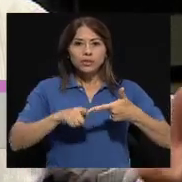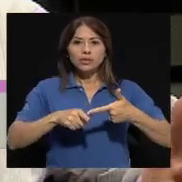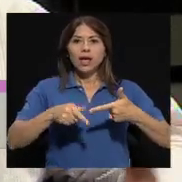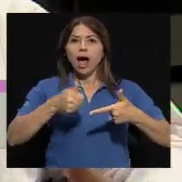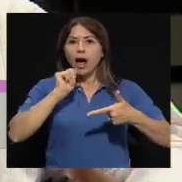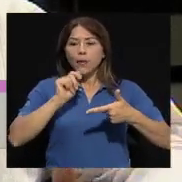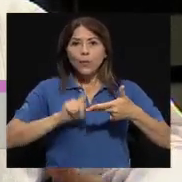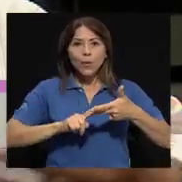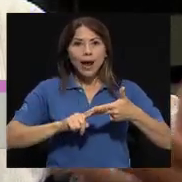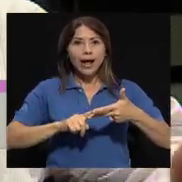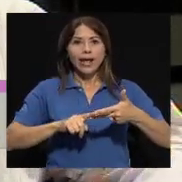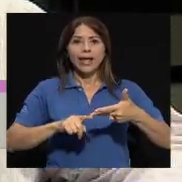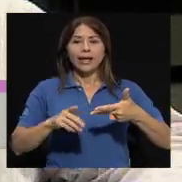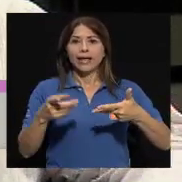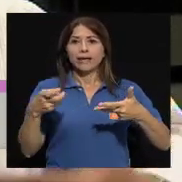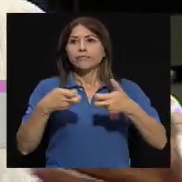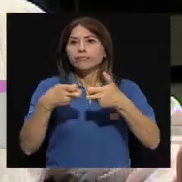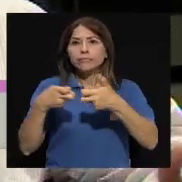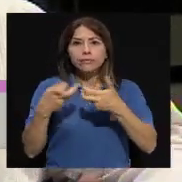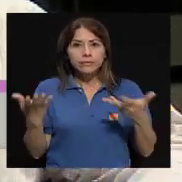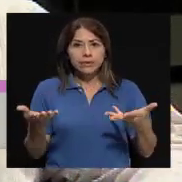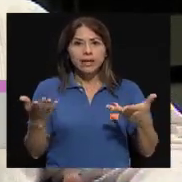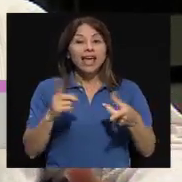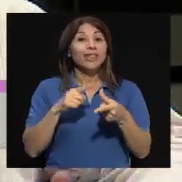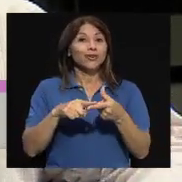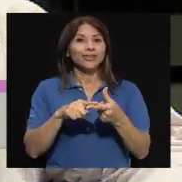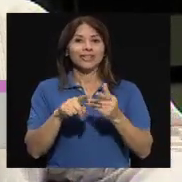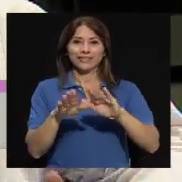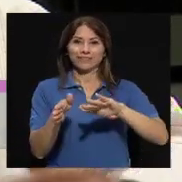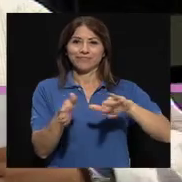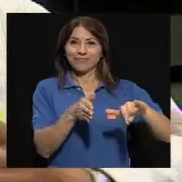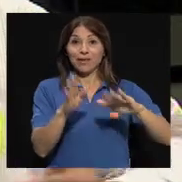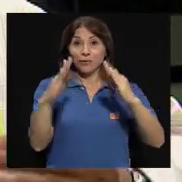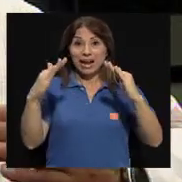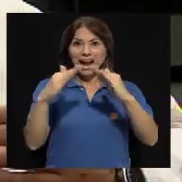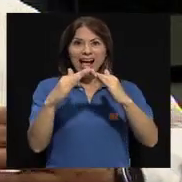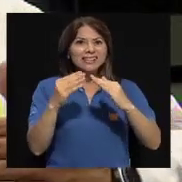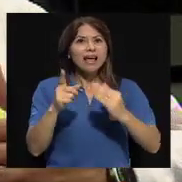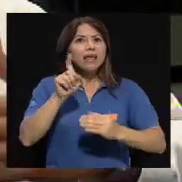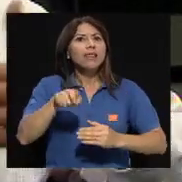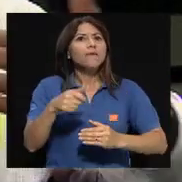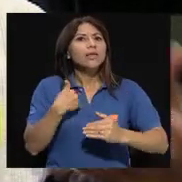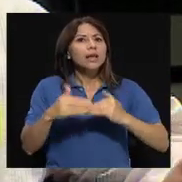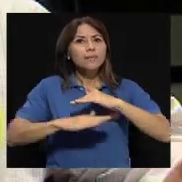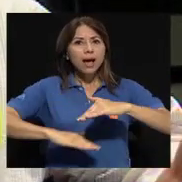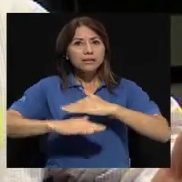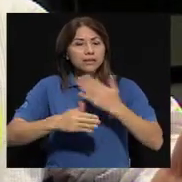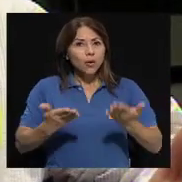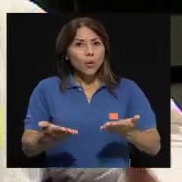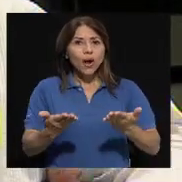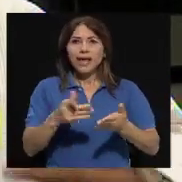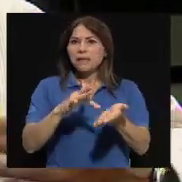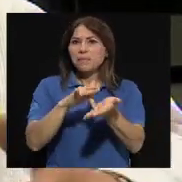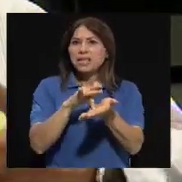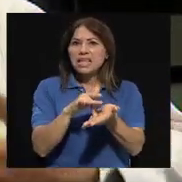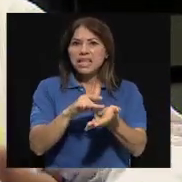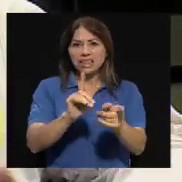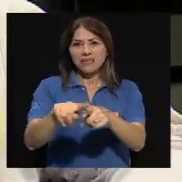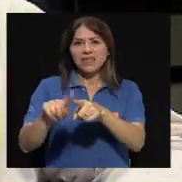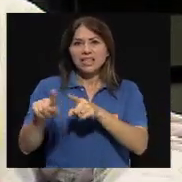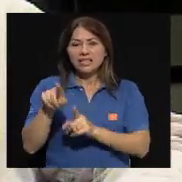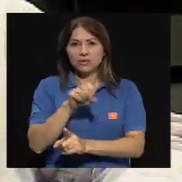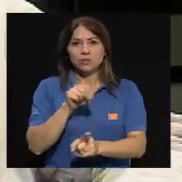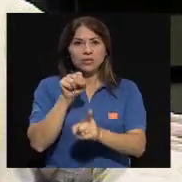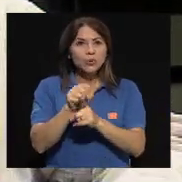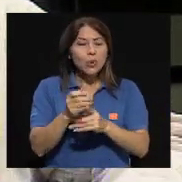En una casa, pues, es la alimentación, los medicamentos de uso básico y bajo una indicación médica, aquellos que tengan